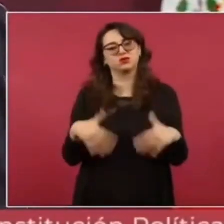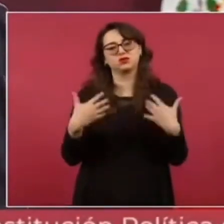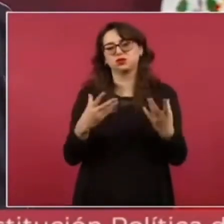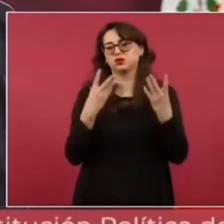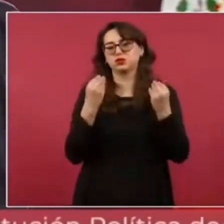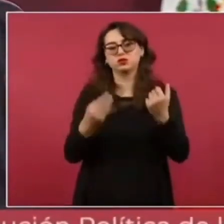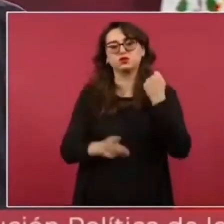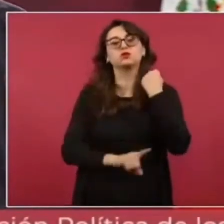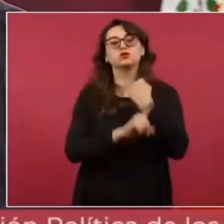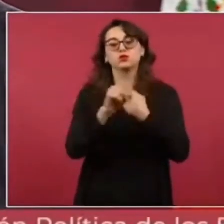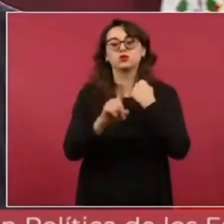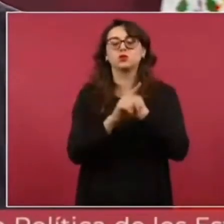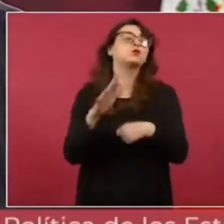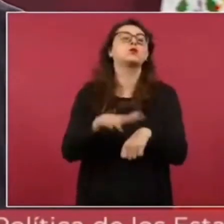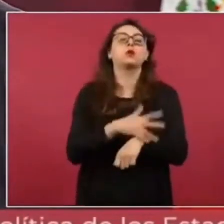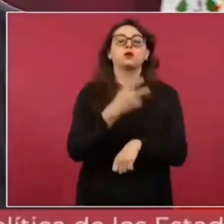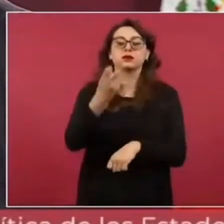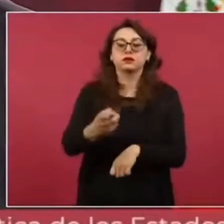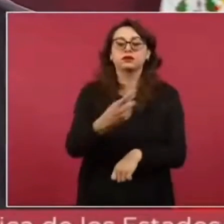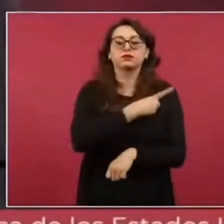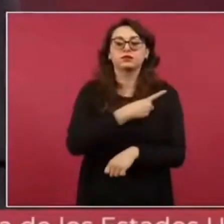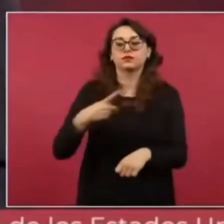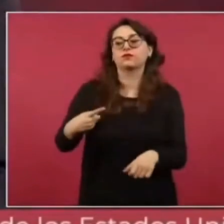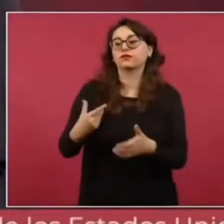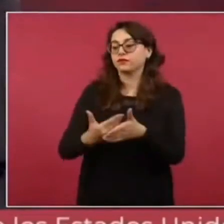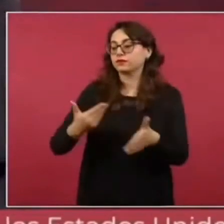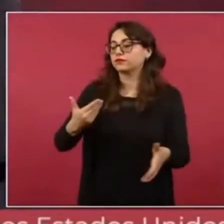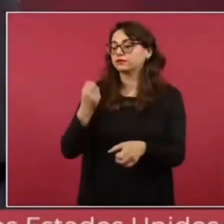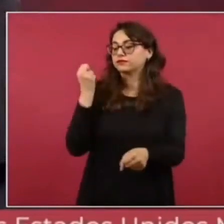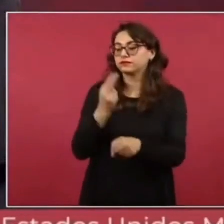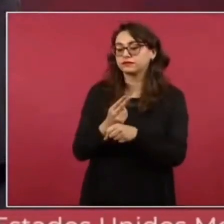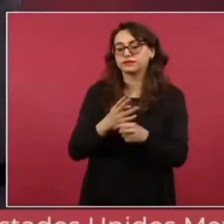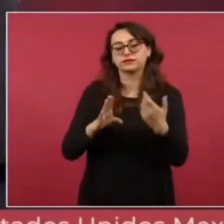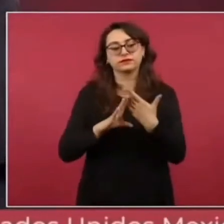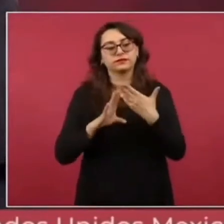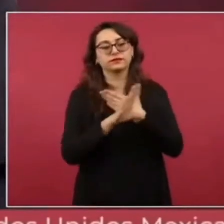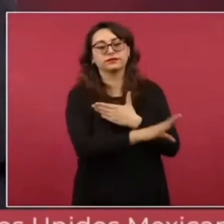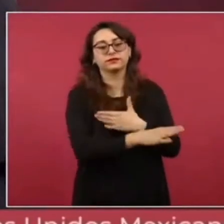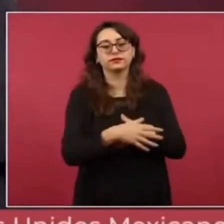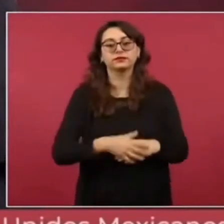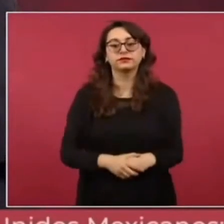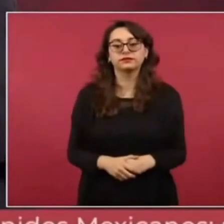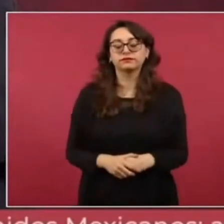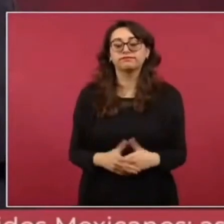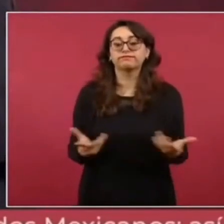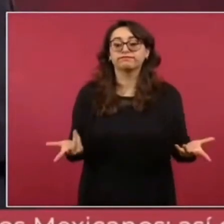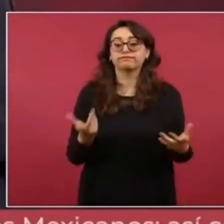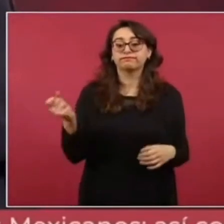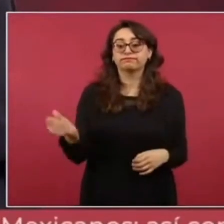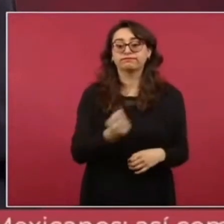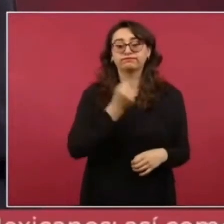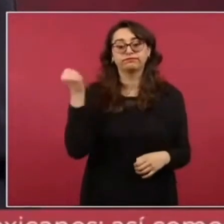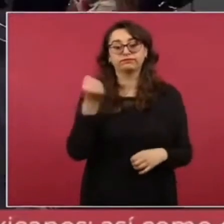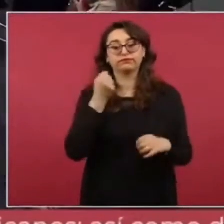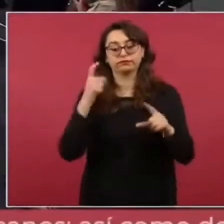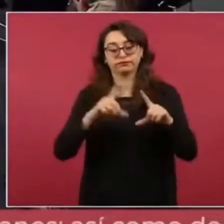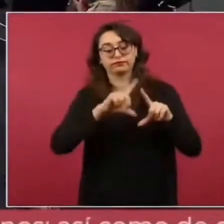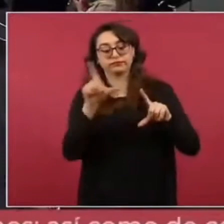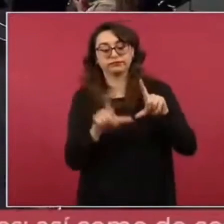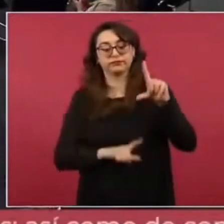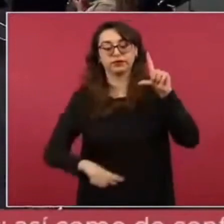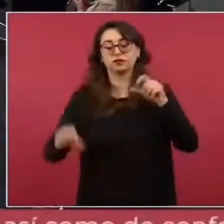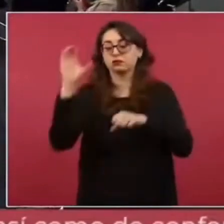aumente. Afortunadamente, repito, por nuestras costumbres, tradiciones, por la